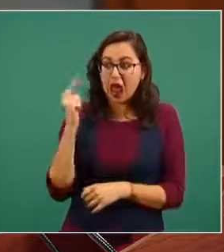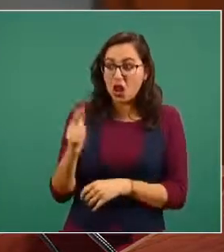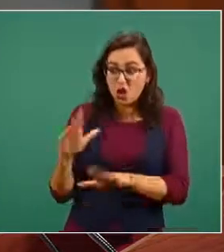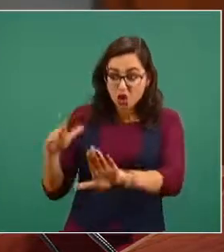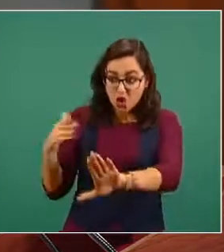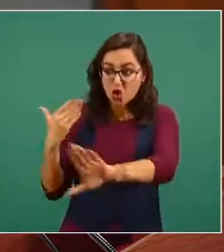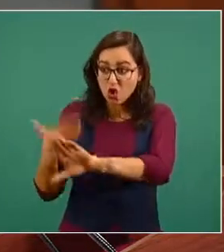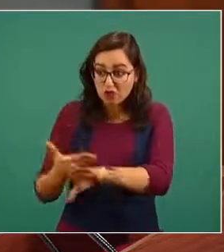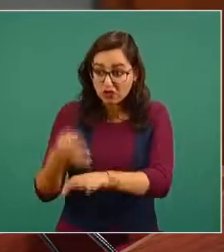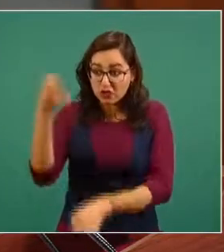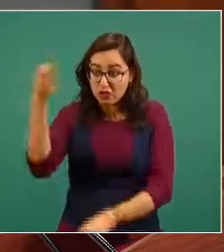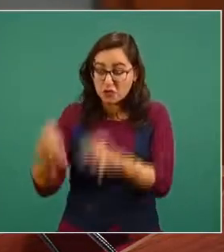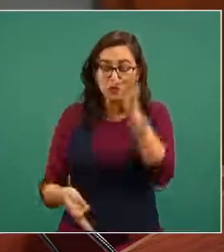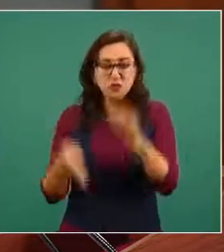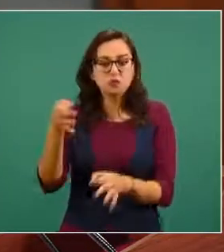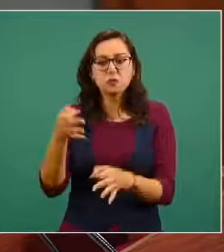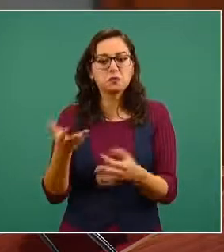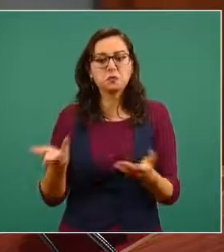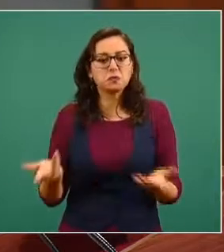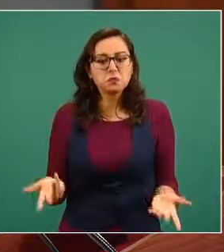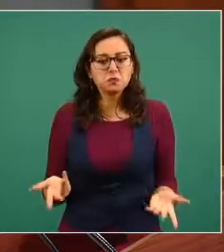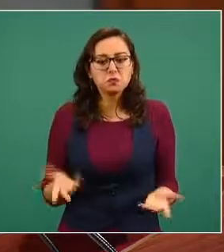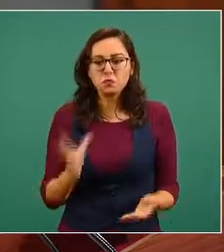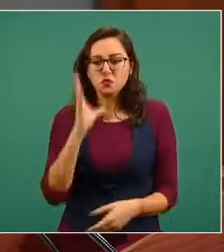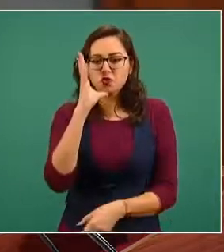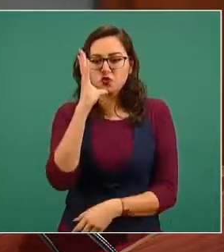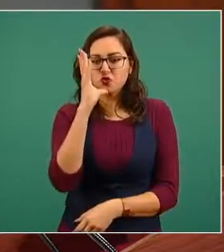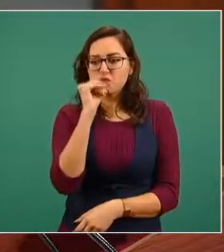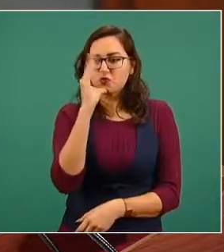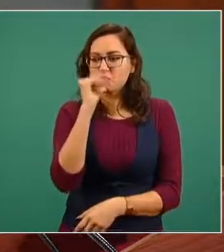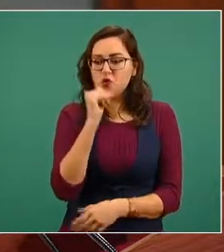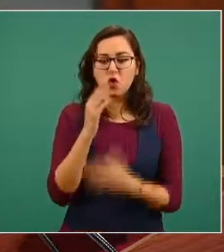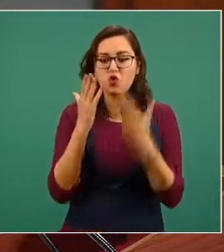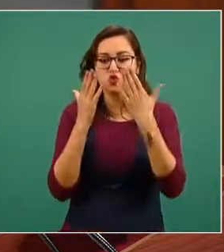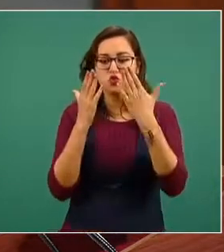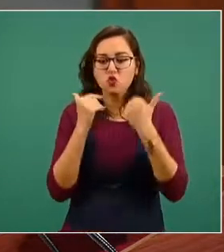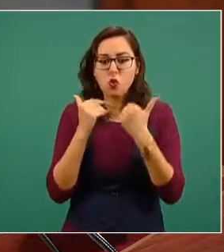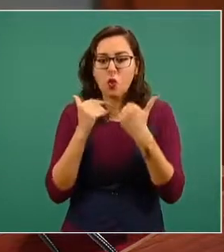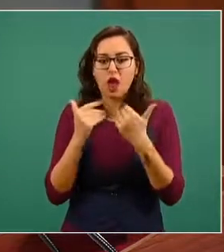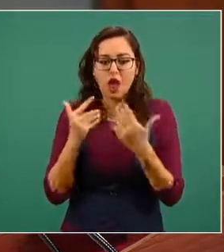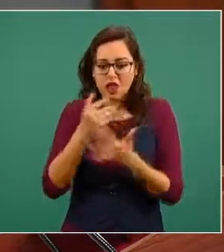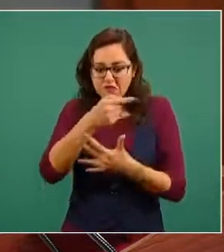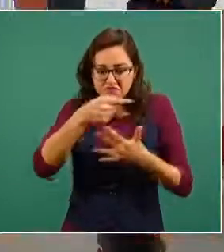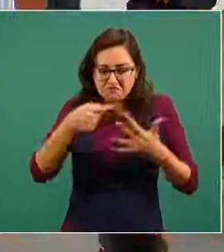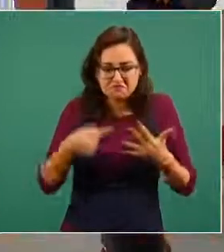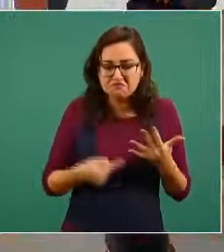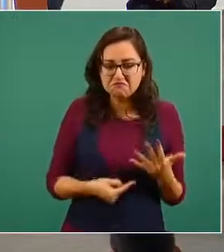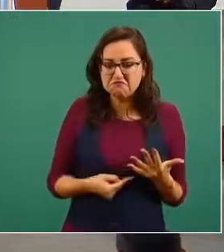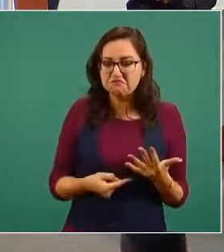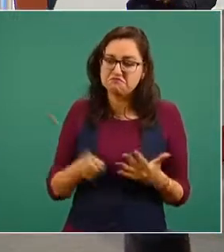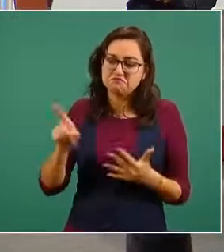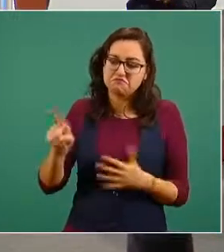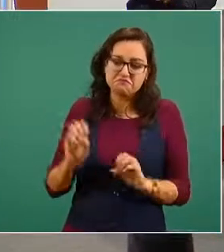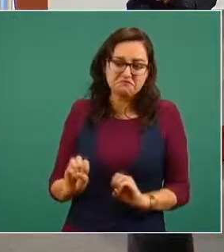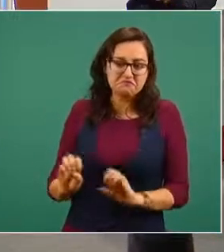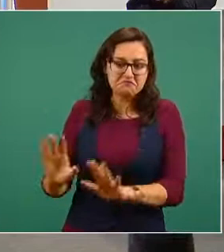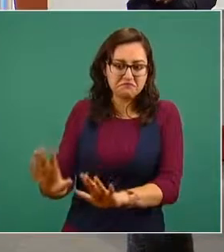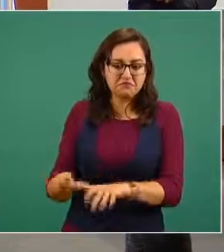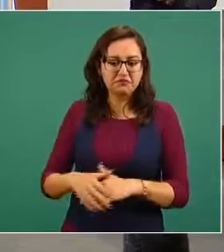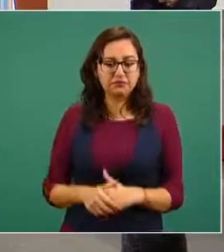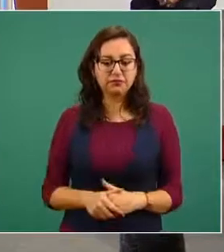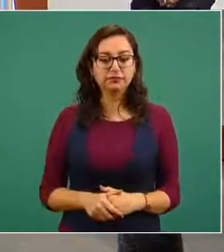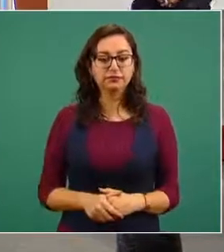penal en favor del general Salvador Cienfuegos Cepeda. Este es el comunicado